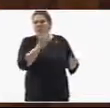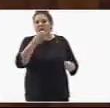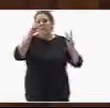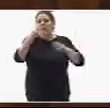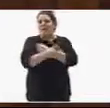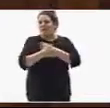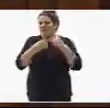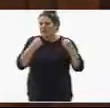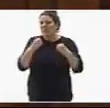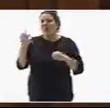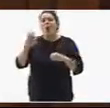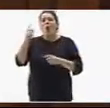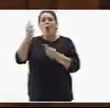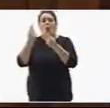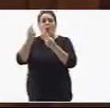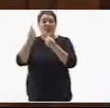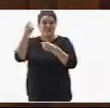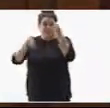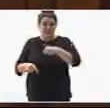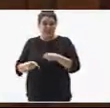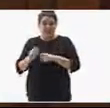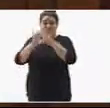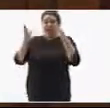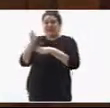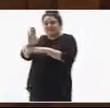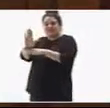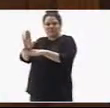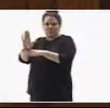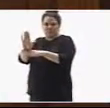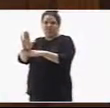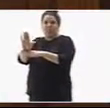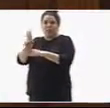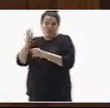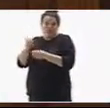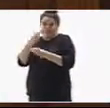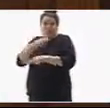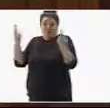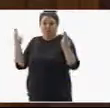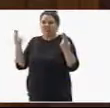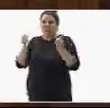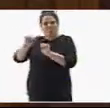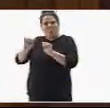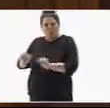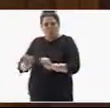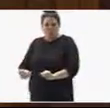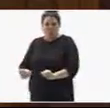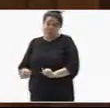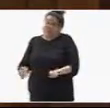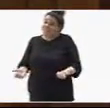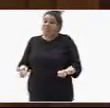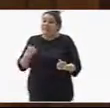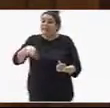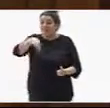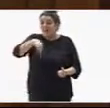ley de cuentas claras y abiertas. También rechazaron iniciativas como el reparto de los fondos del FEDECAM para mejorar